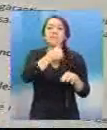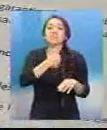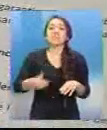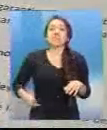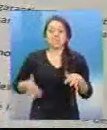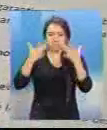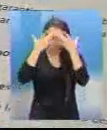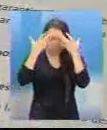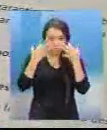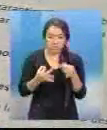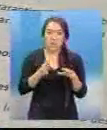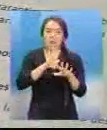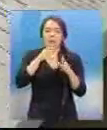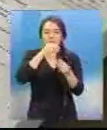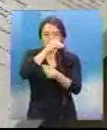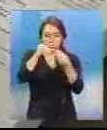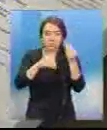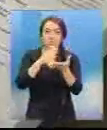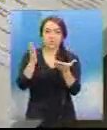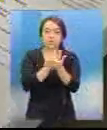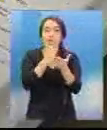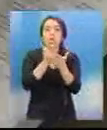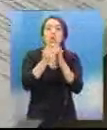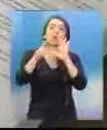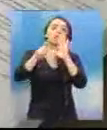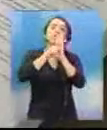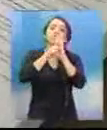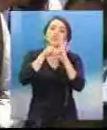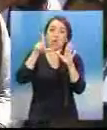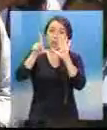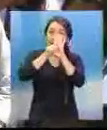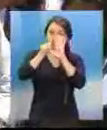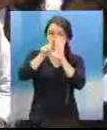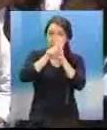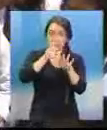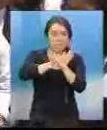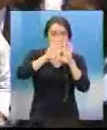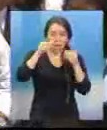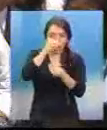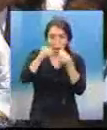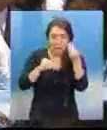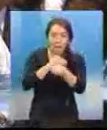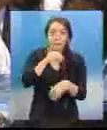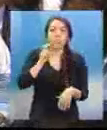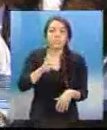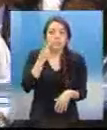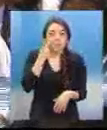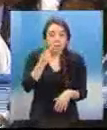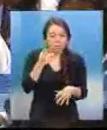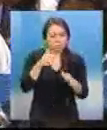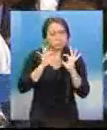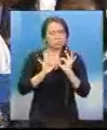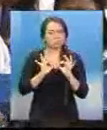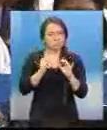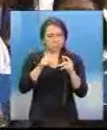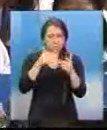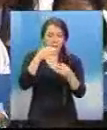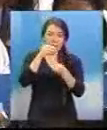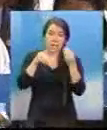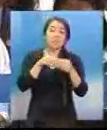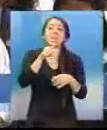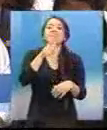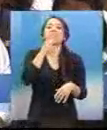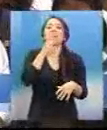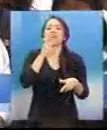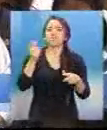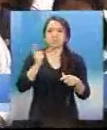que las reformas a la Carta Magna buscan la justicia y la seguridad. No sé quién puede estar en contra de la seguridad y la justicia. Si hay alguien que esté en contra de la